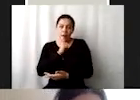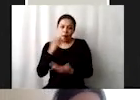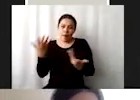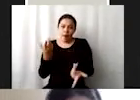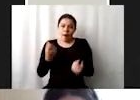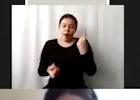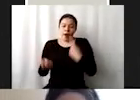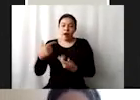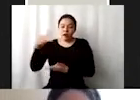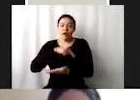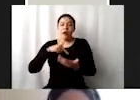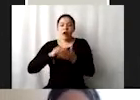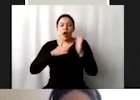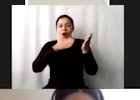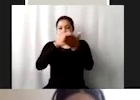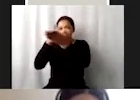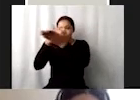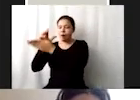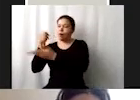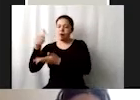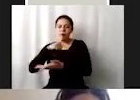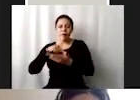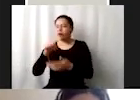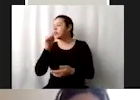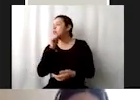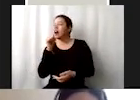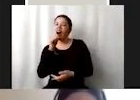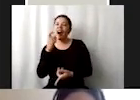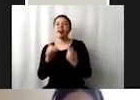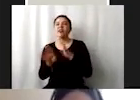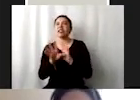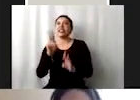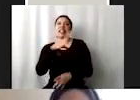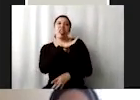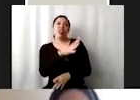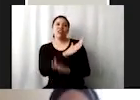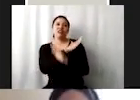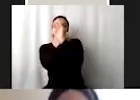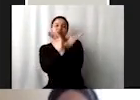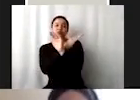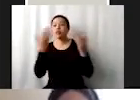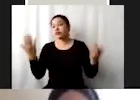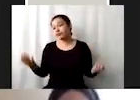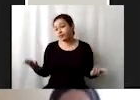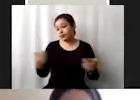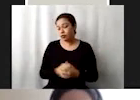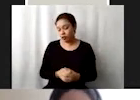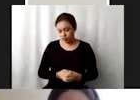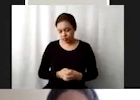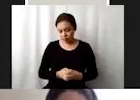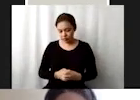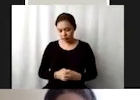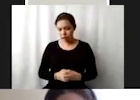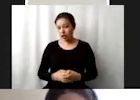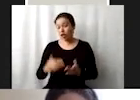en algunos casos, en muchos otros casos no hay una resistencia para hacerlo, pero bueno, ese tiempo, qué estrategias